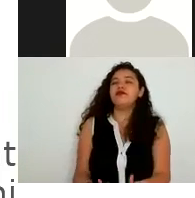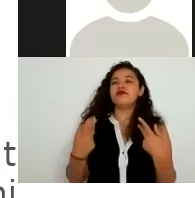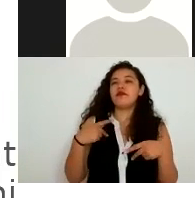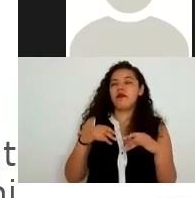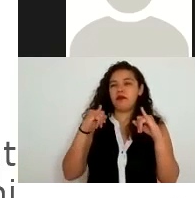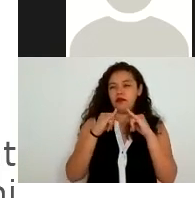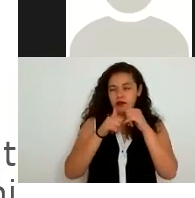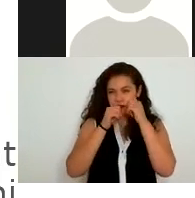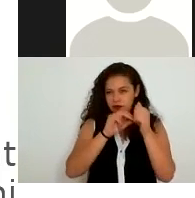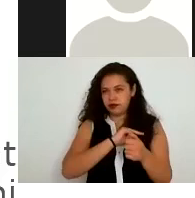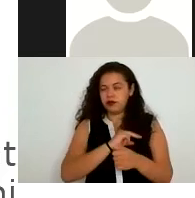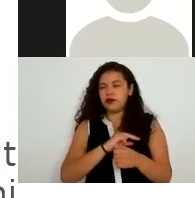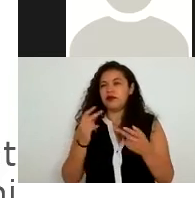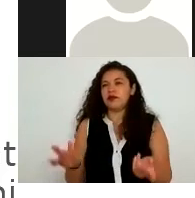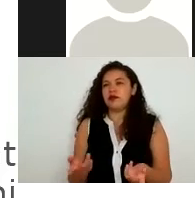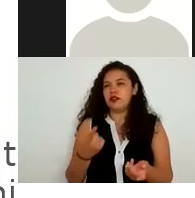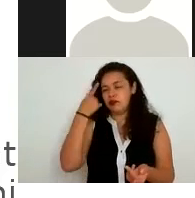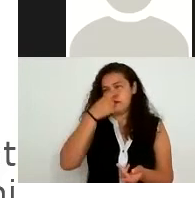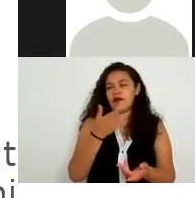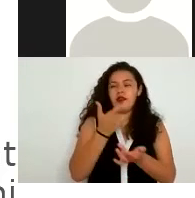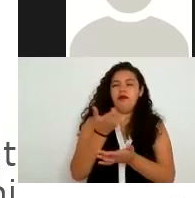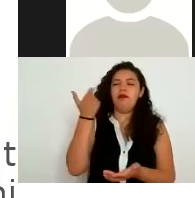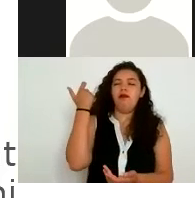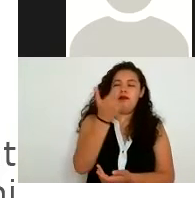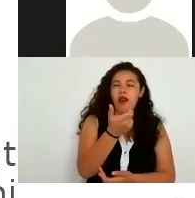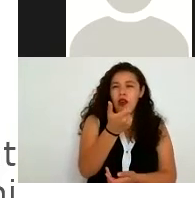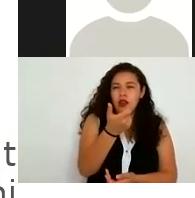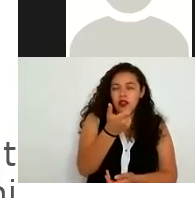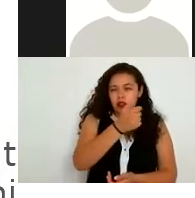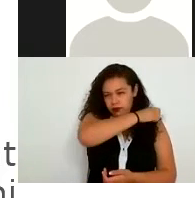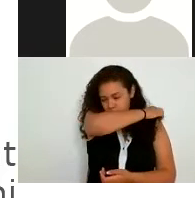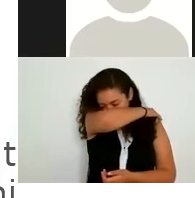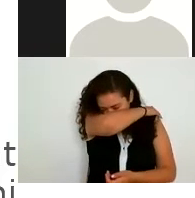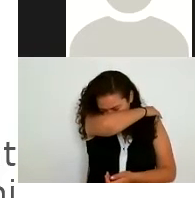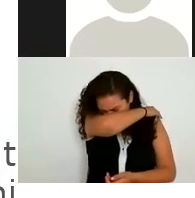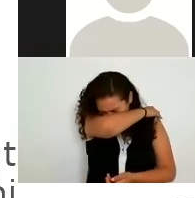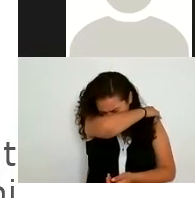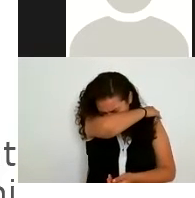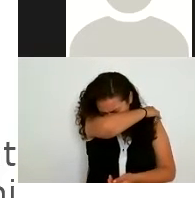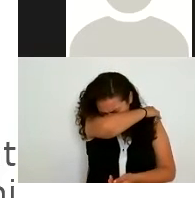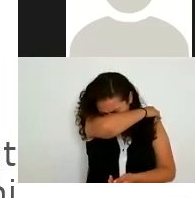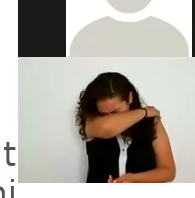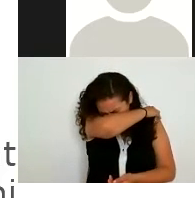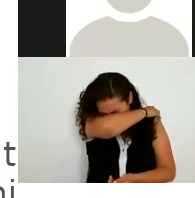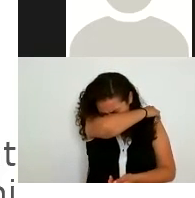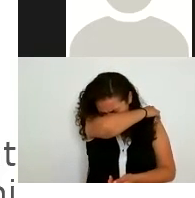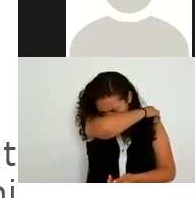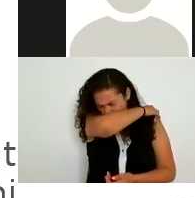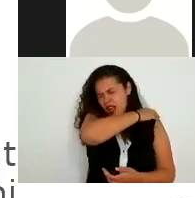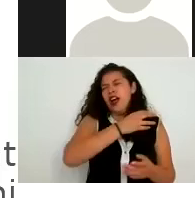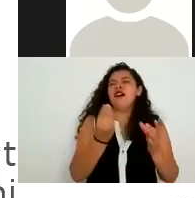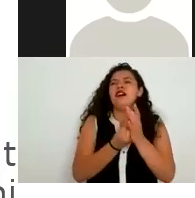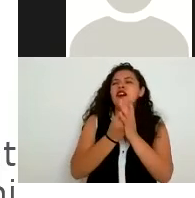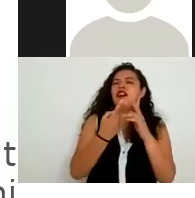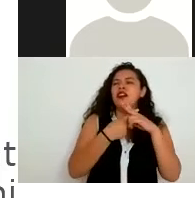asistencia privada que paga la nómina ya lo veníamos mencionando en el inicio del curso ¿no? y este utiliza los datos